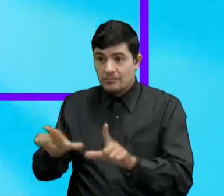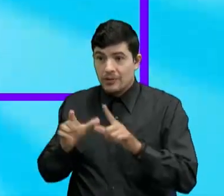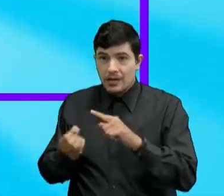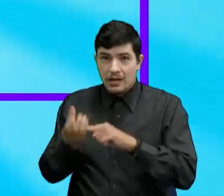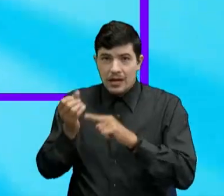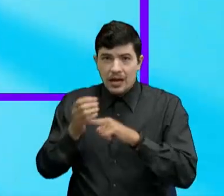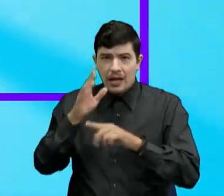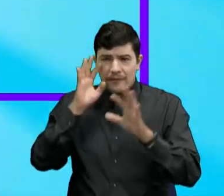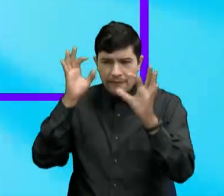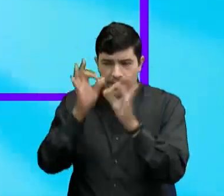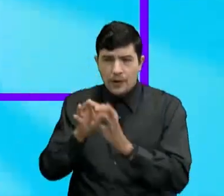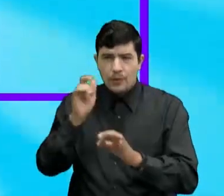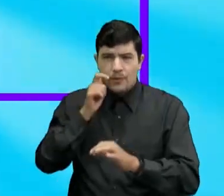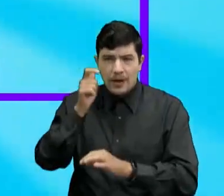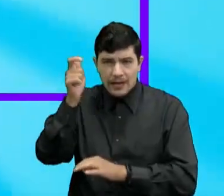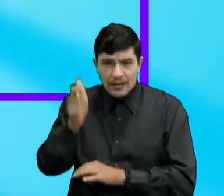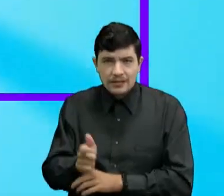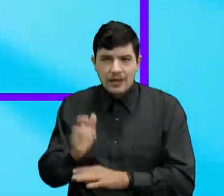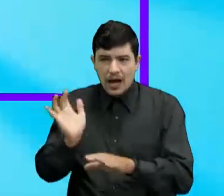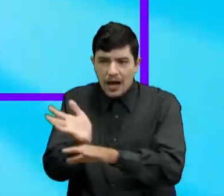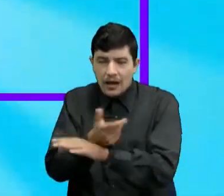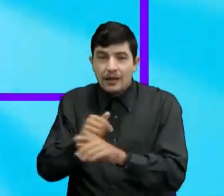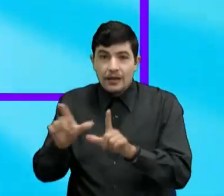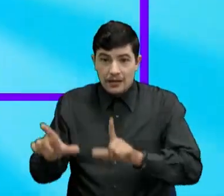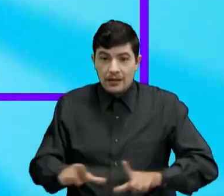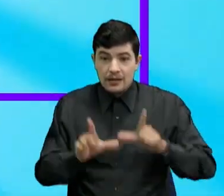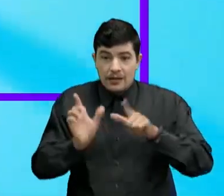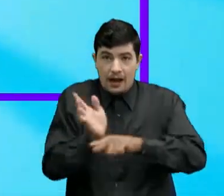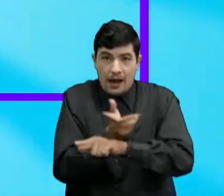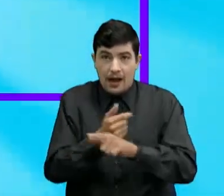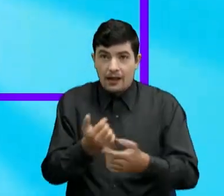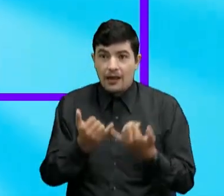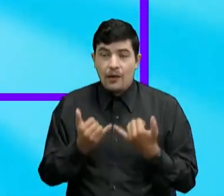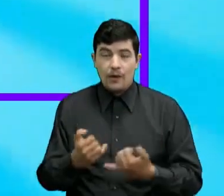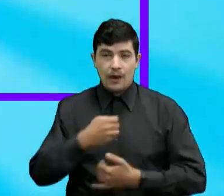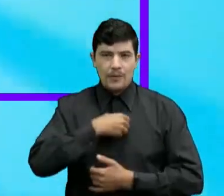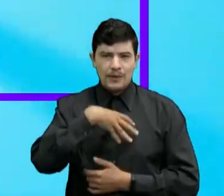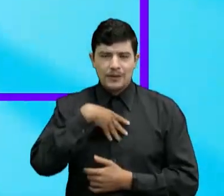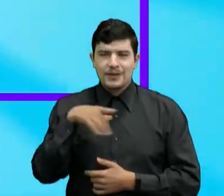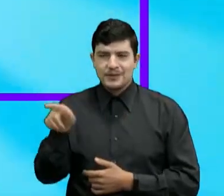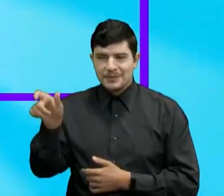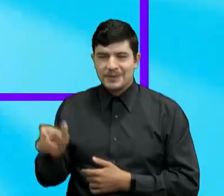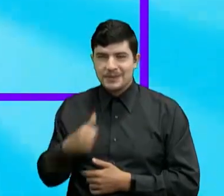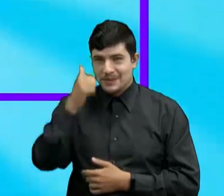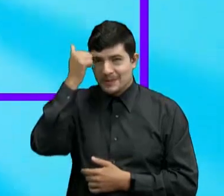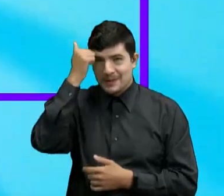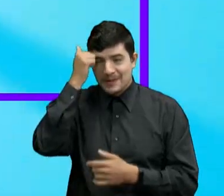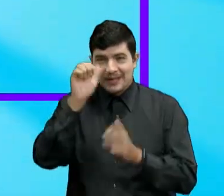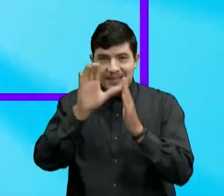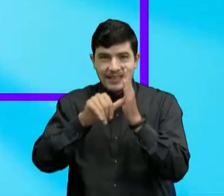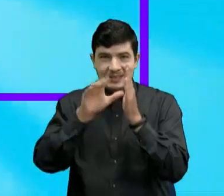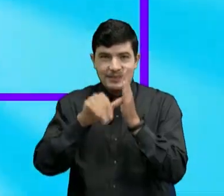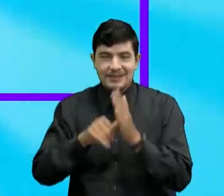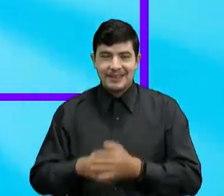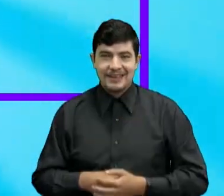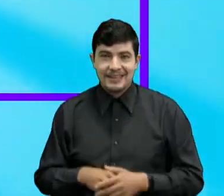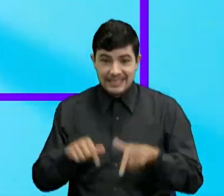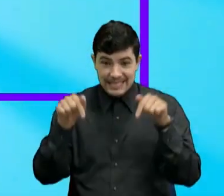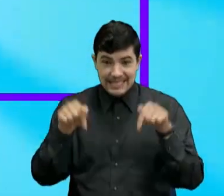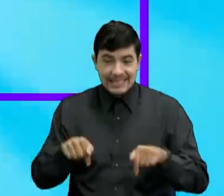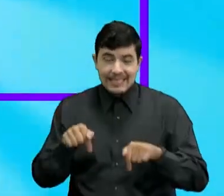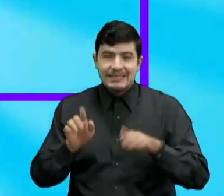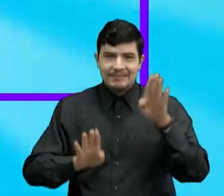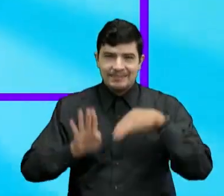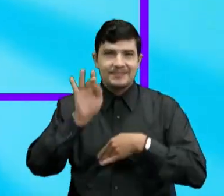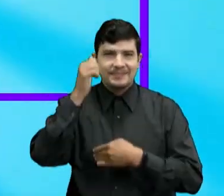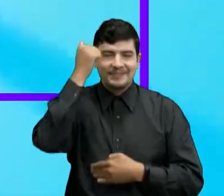Artístico Y licenciado en artes En esta oportunidad Nos acompaña como docente De ciencias sociales Aquí